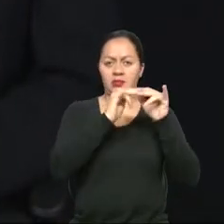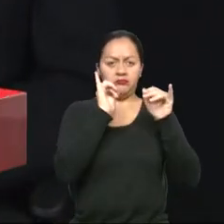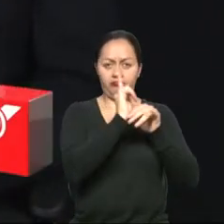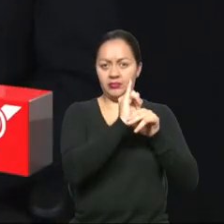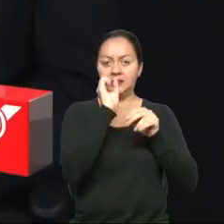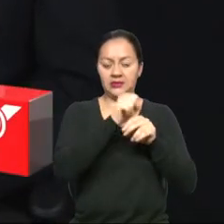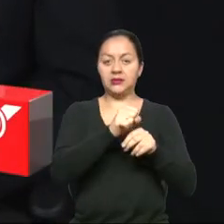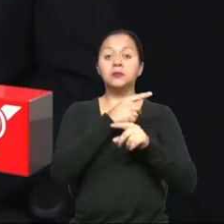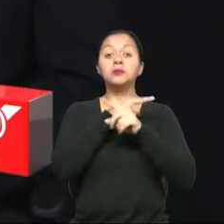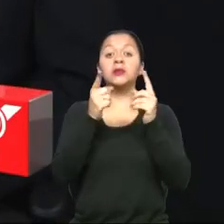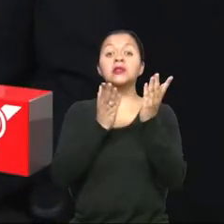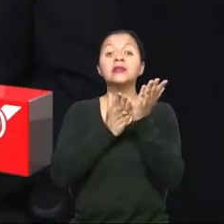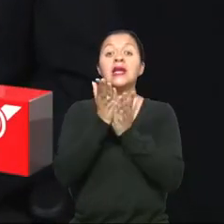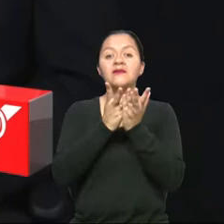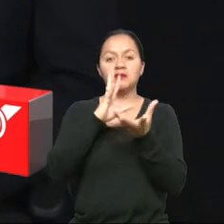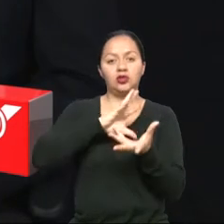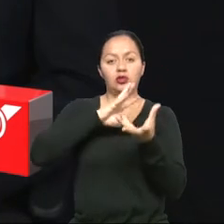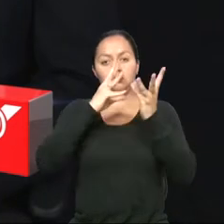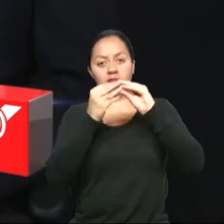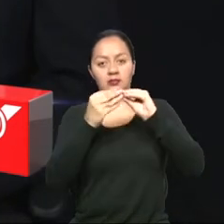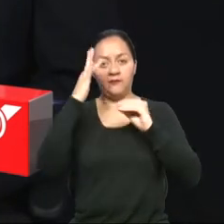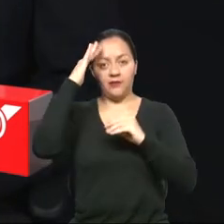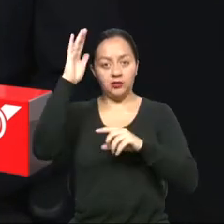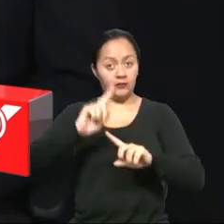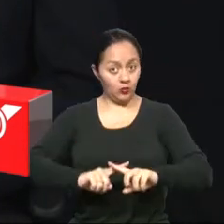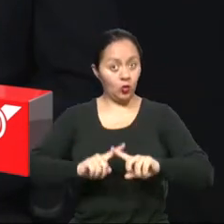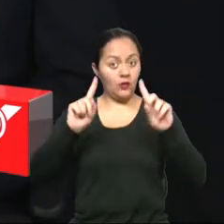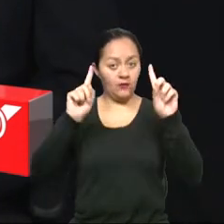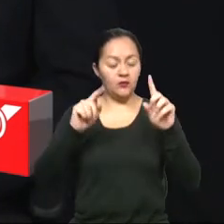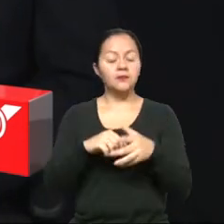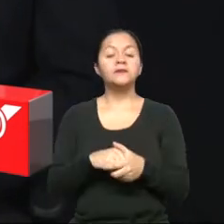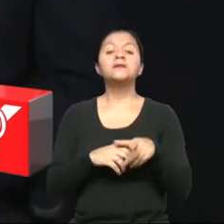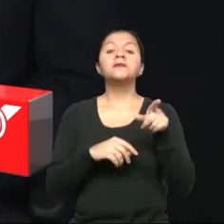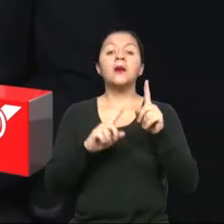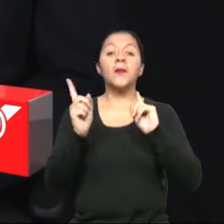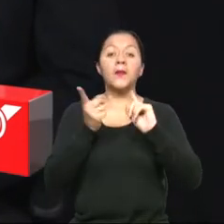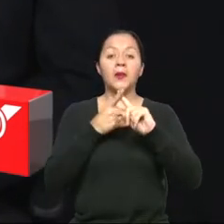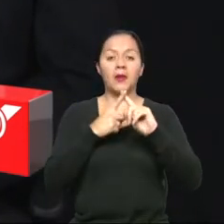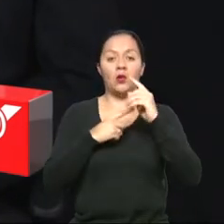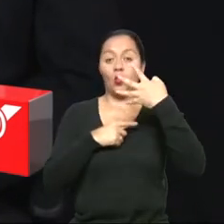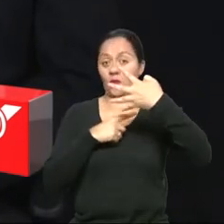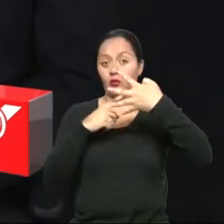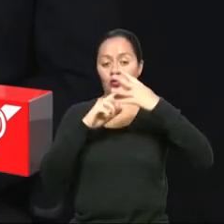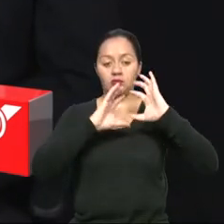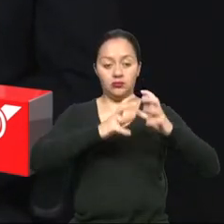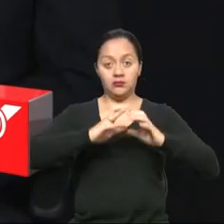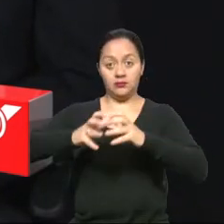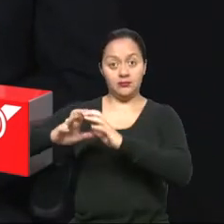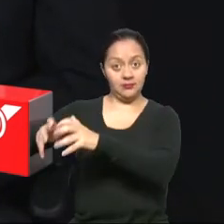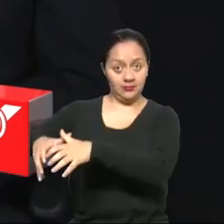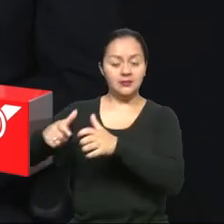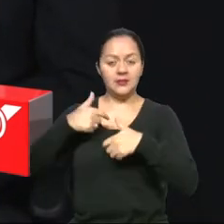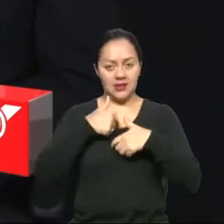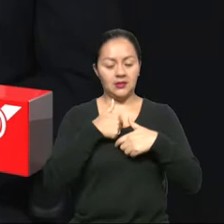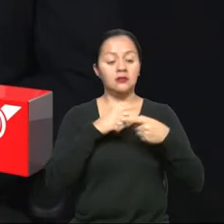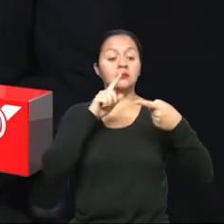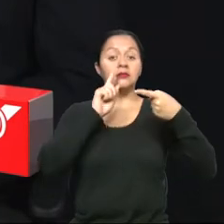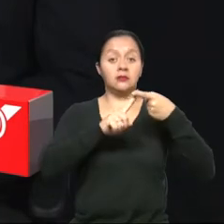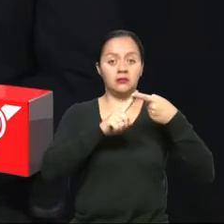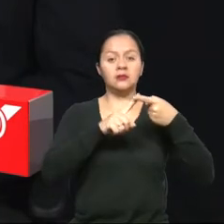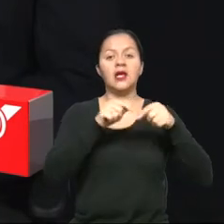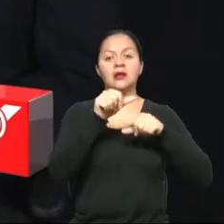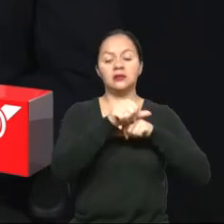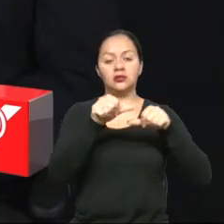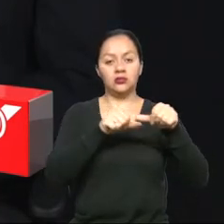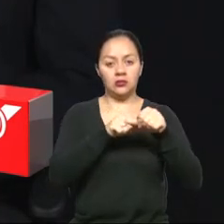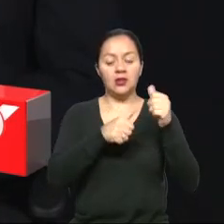tiene cuatro áreas claves. Un área es la parte de normalización, reglamentación, la parte de lo que es